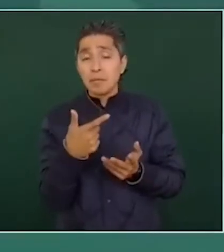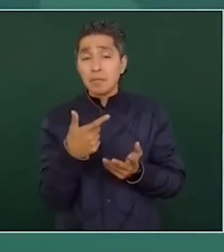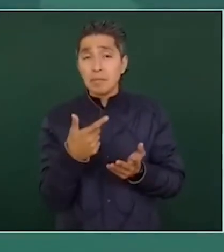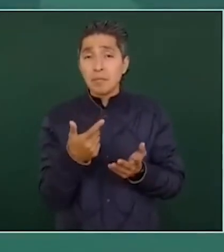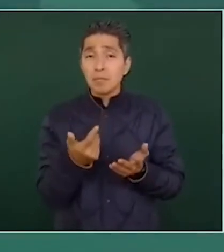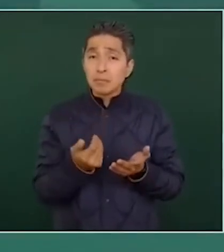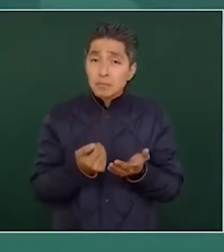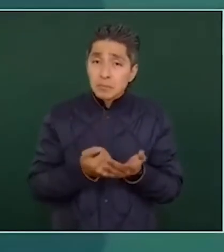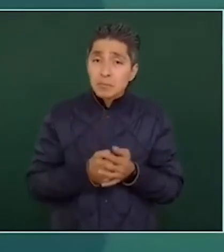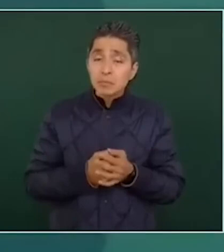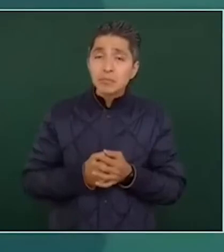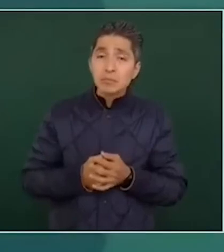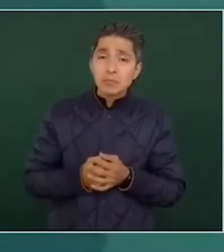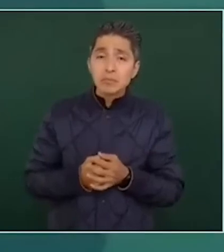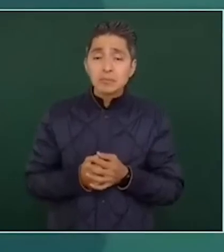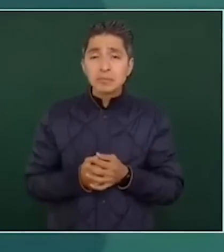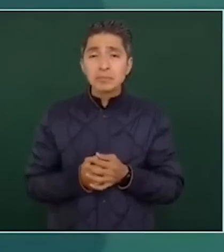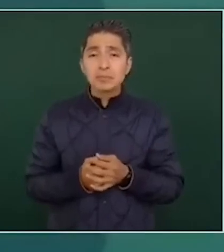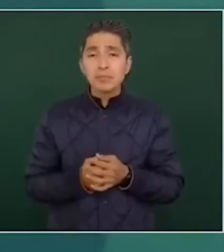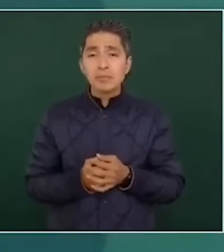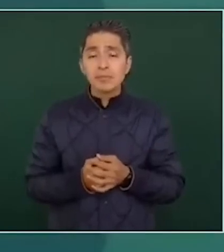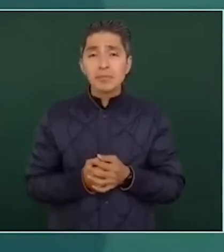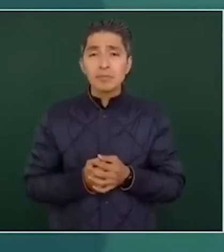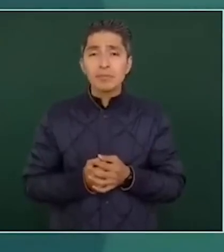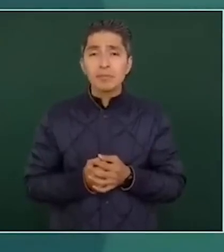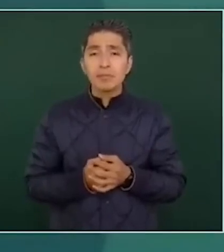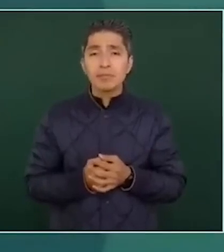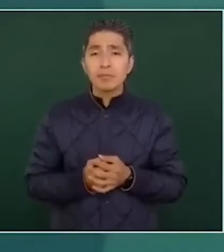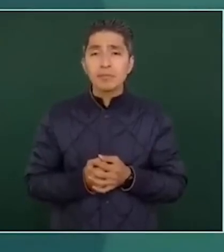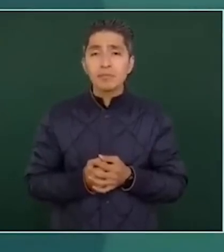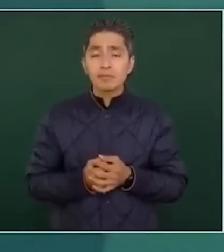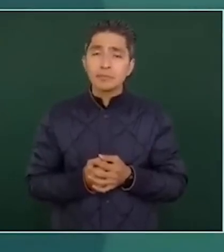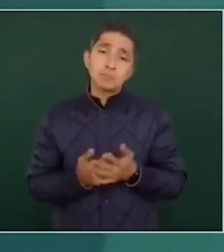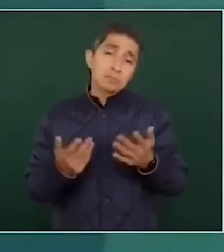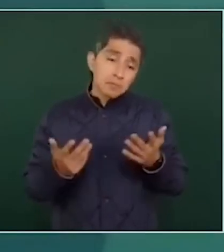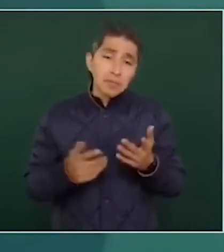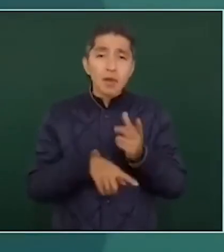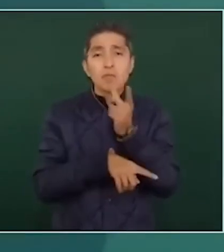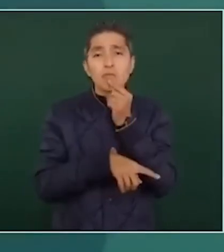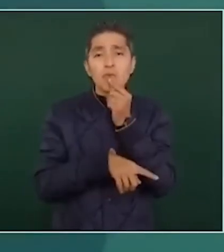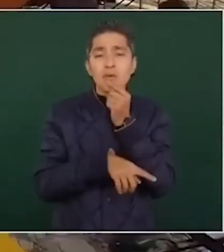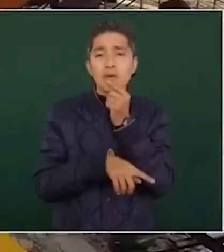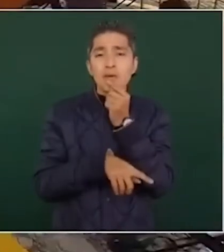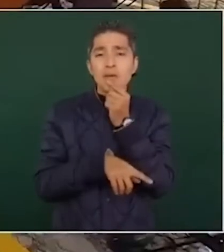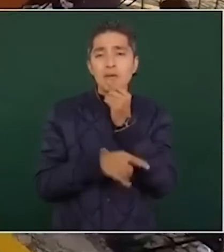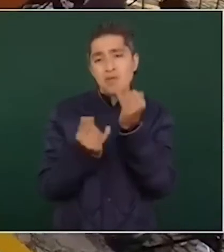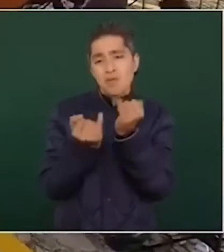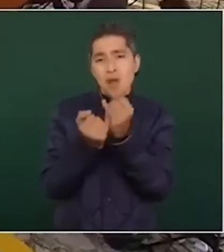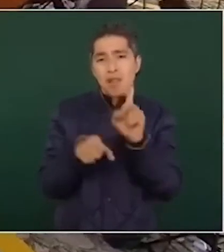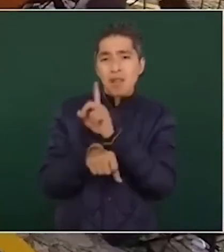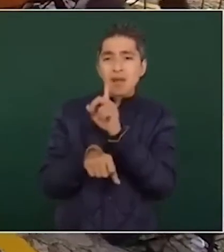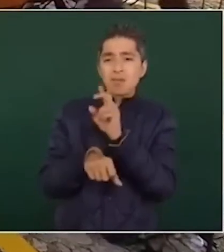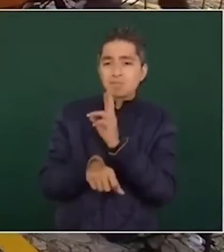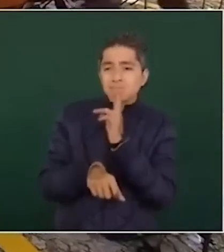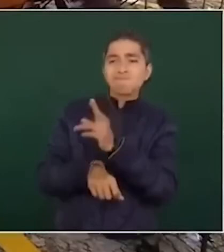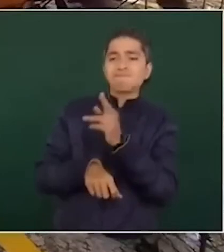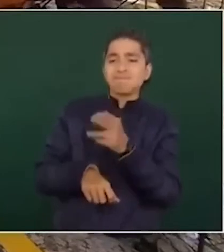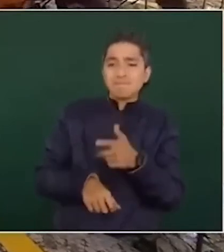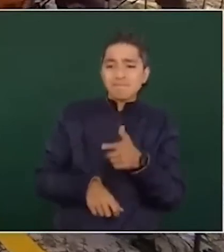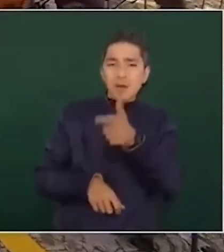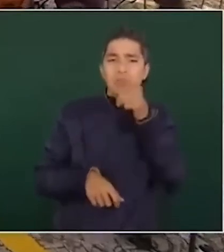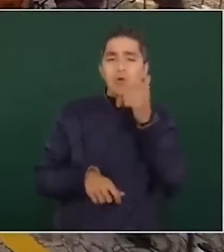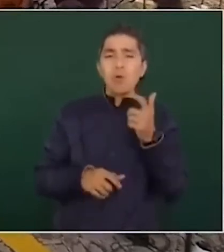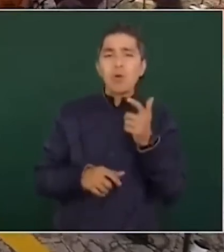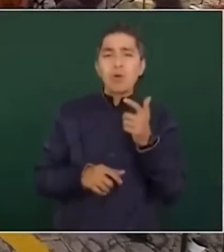trabajen en conjunto con la sociedad civil para construir un país más seguro y justo. La memoria de este estudiante y de todos aquellos que han